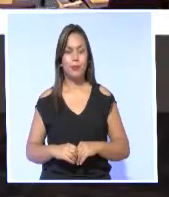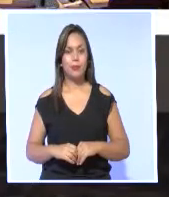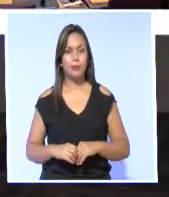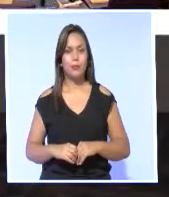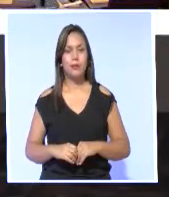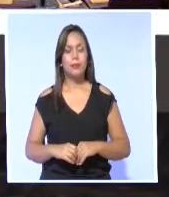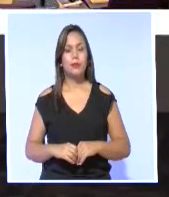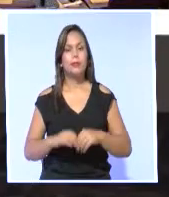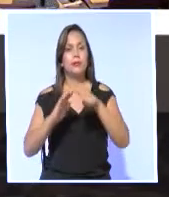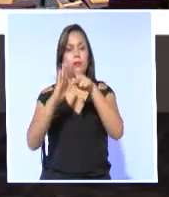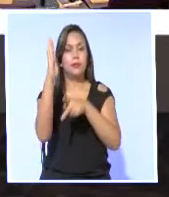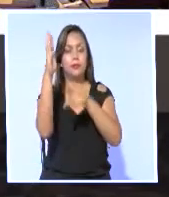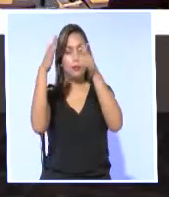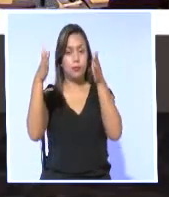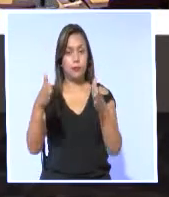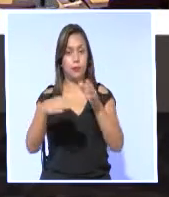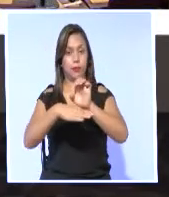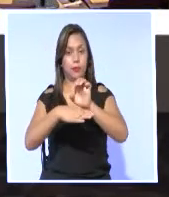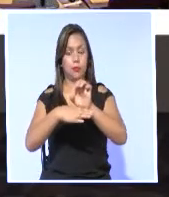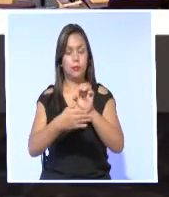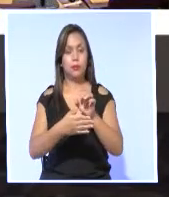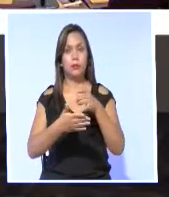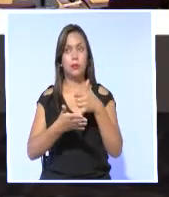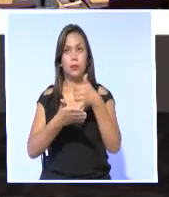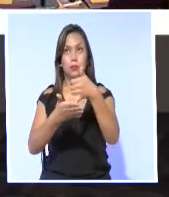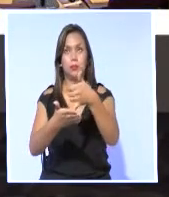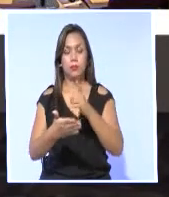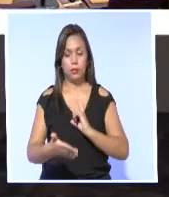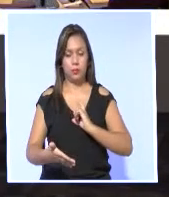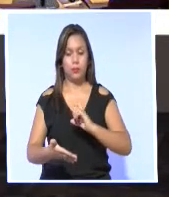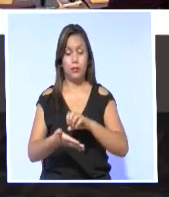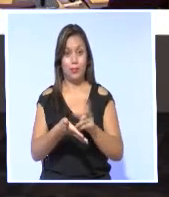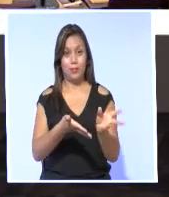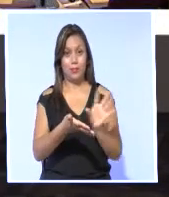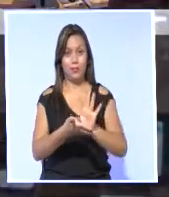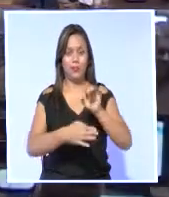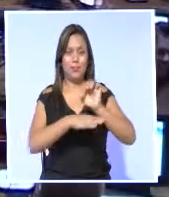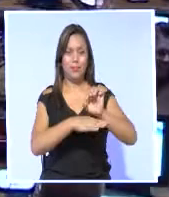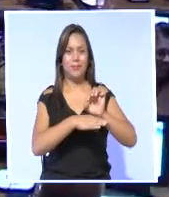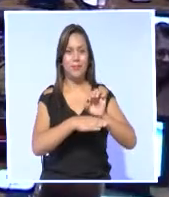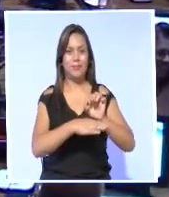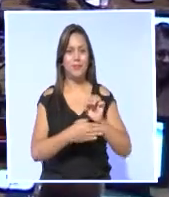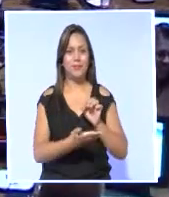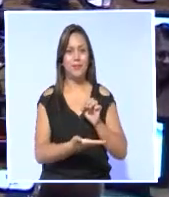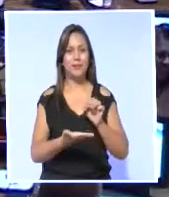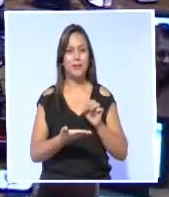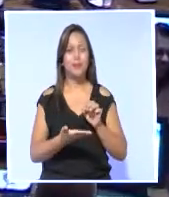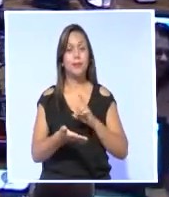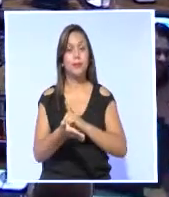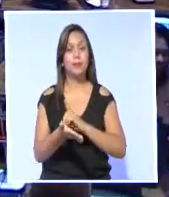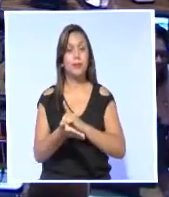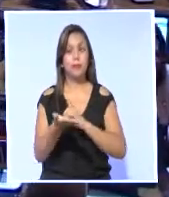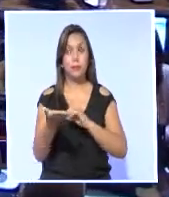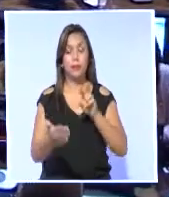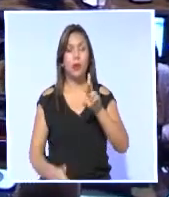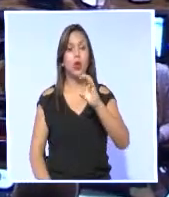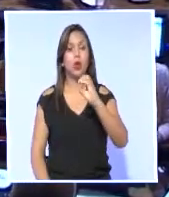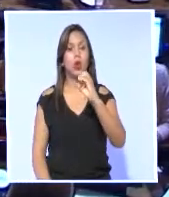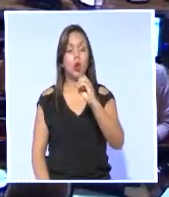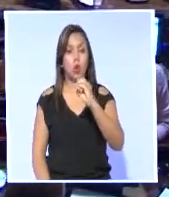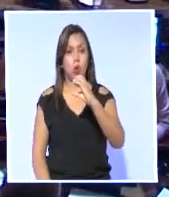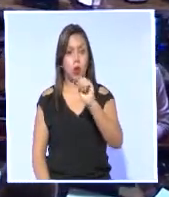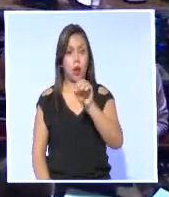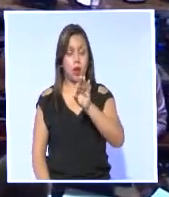El Parlamento ecuatoriano impuso la condecoración Asamblea Nacional de la República del Ecuador, Dr. Vicente Rocafuerte,